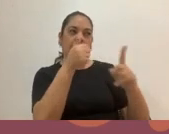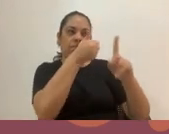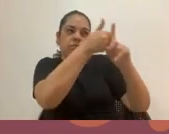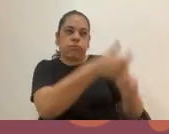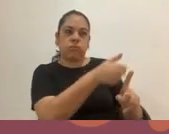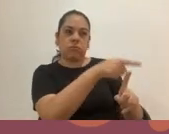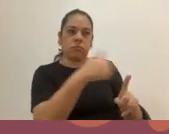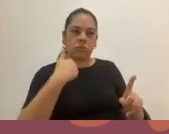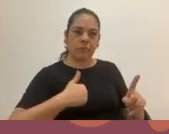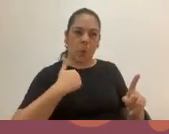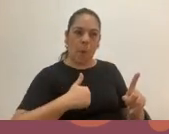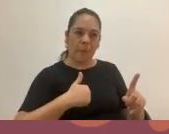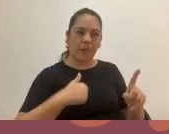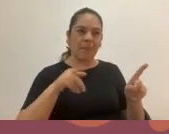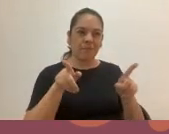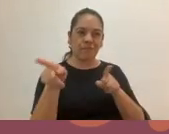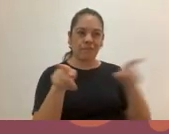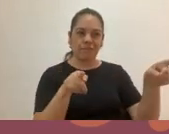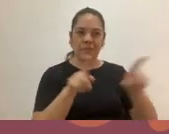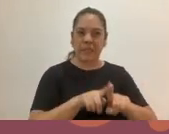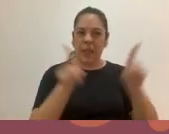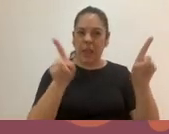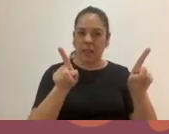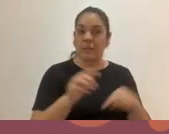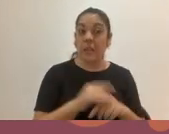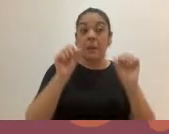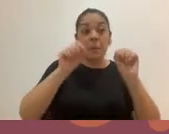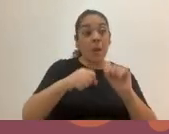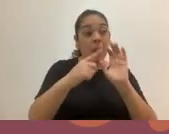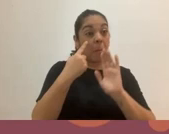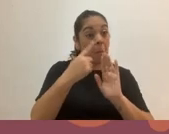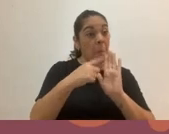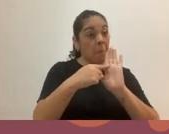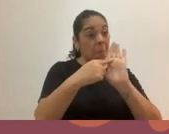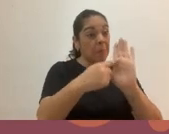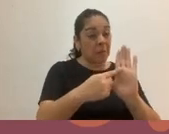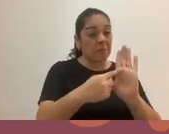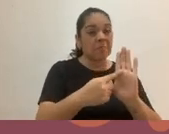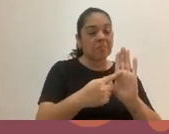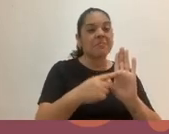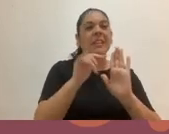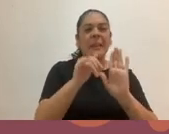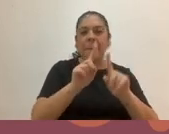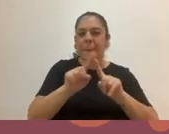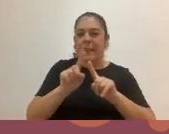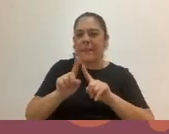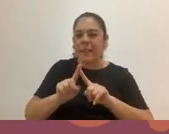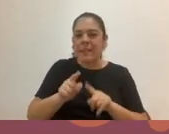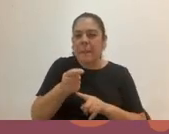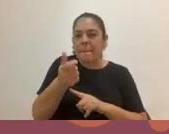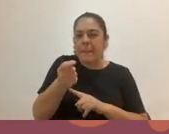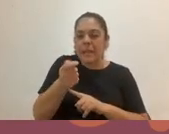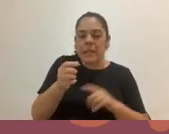podemos visualizar cómo en pequeñas acciones, en pequeñas visualizaciones, ideologías, esto está muy permeado.